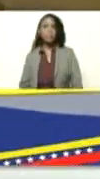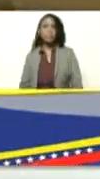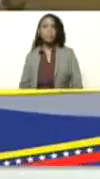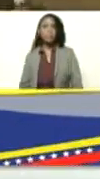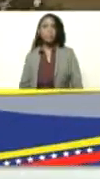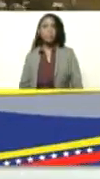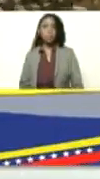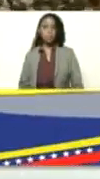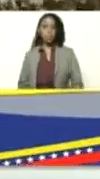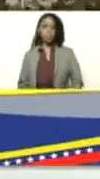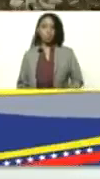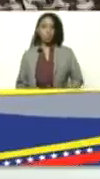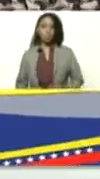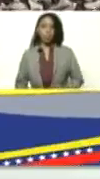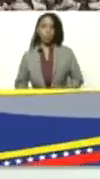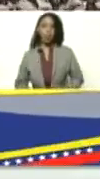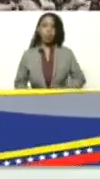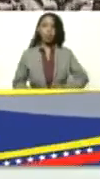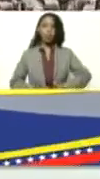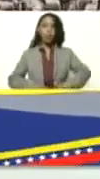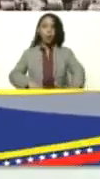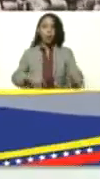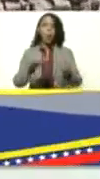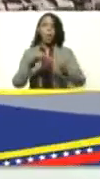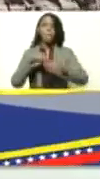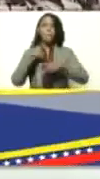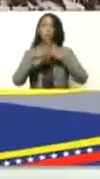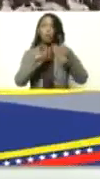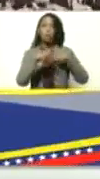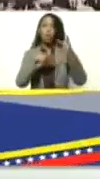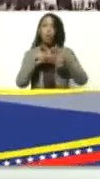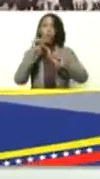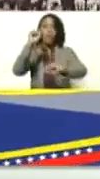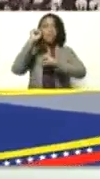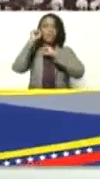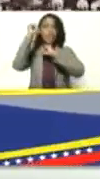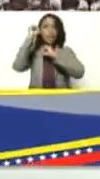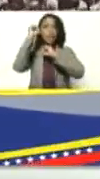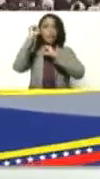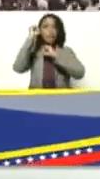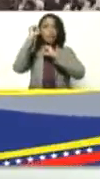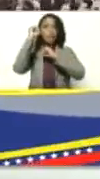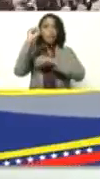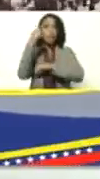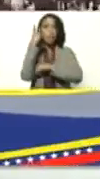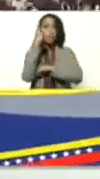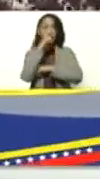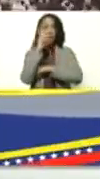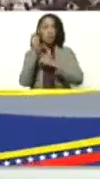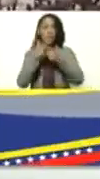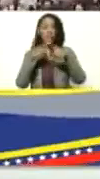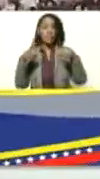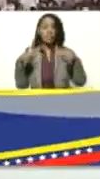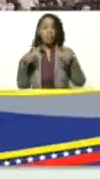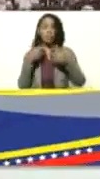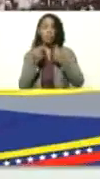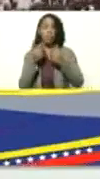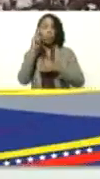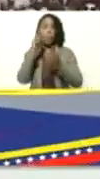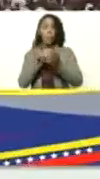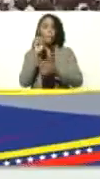producir es vencer producir es vencer y el primer año de crecimiento económico 2021